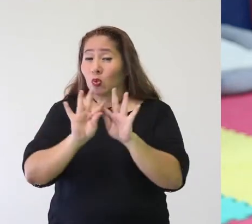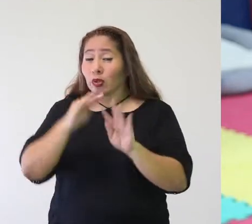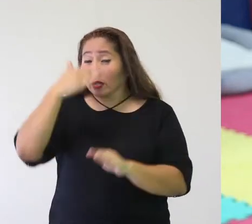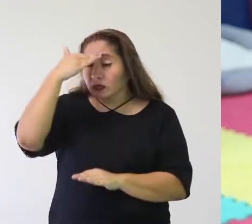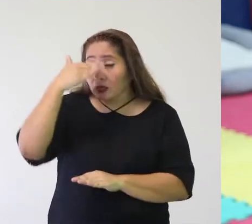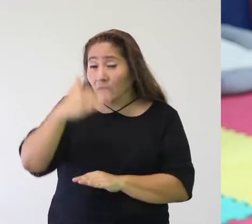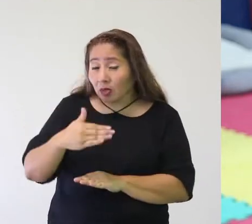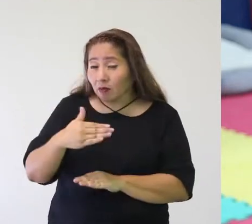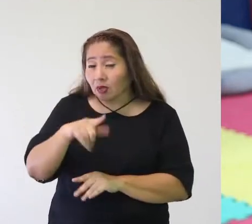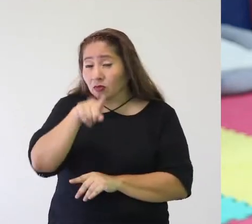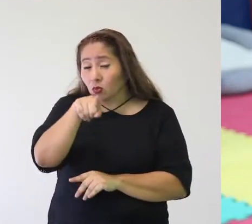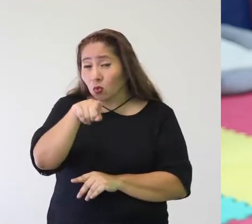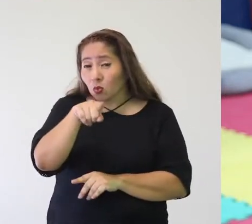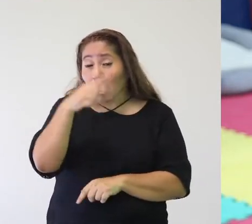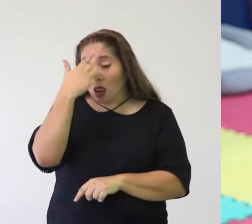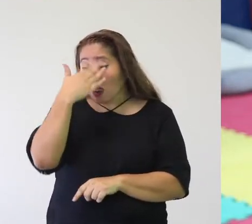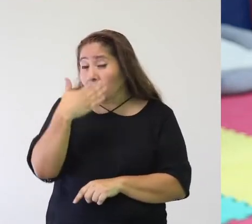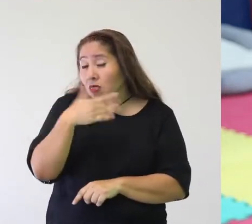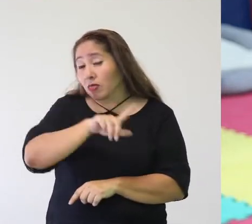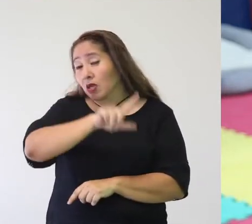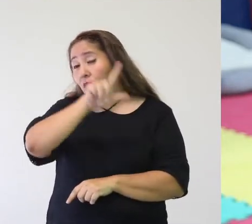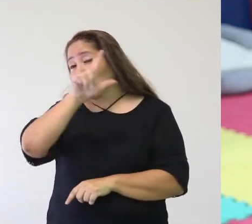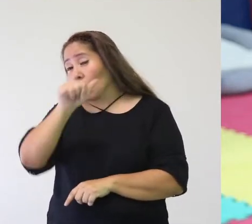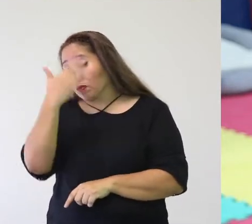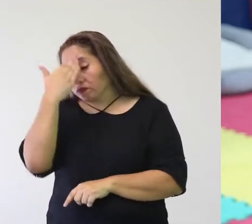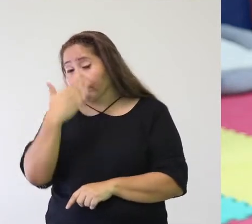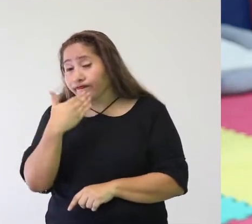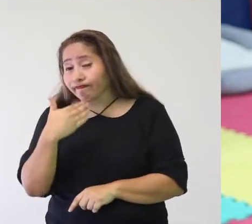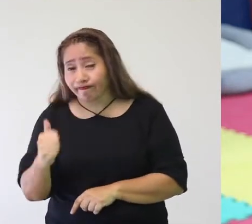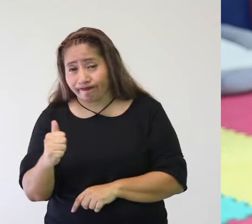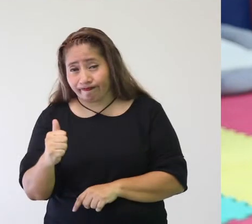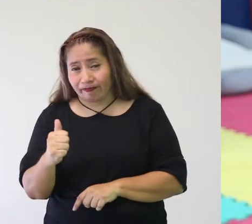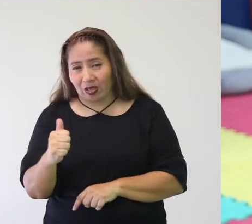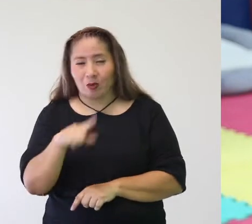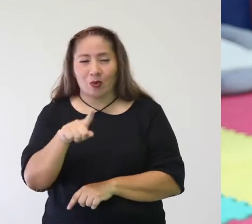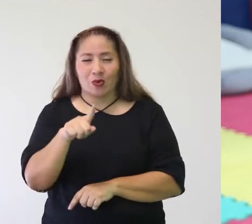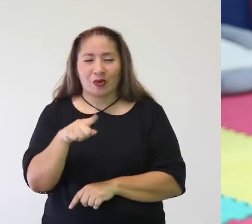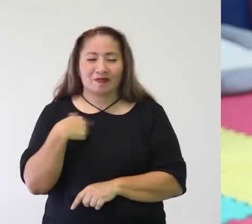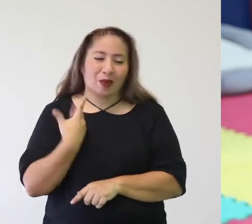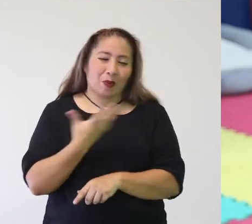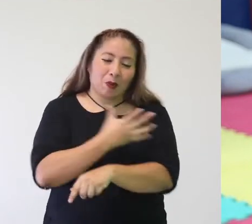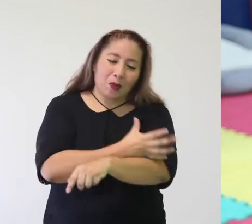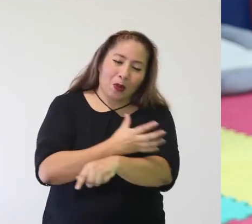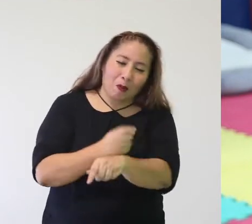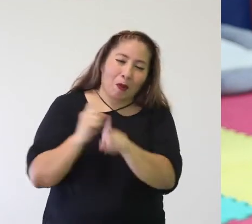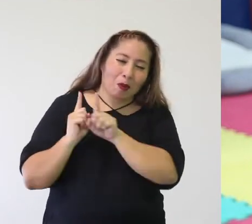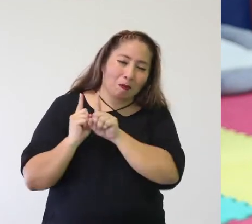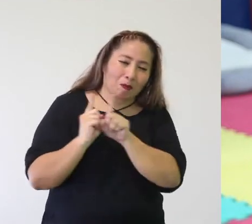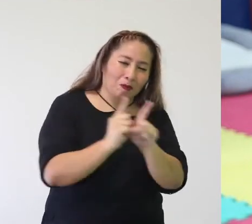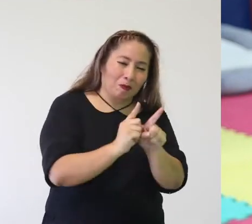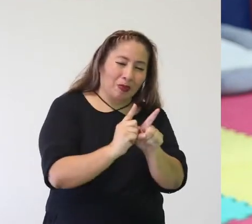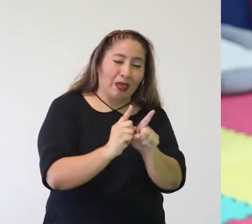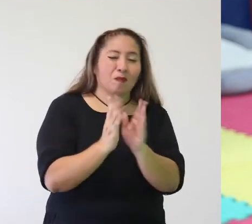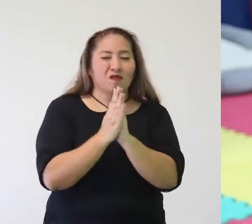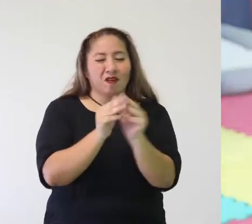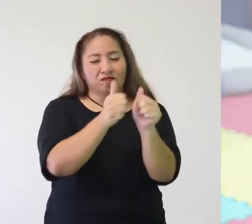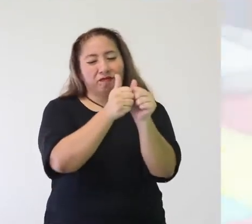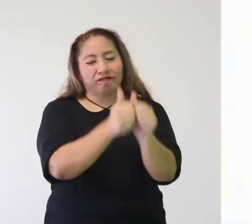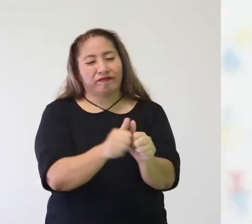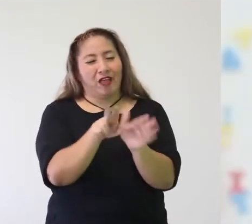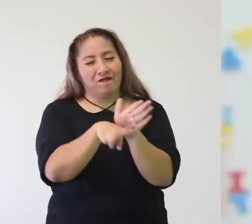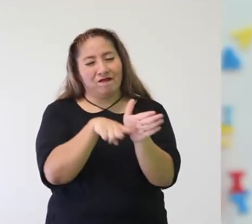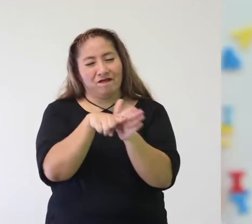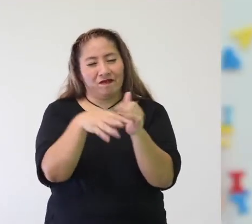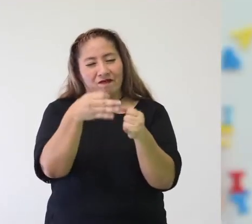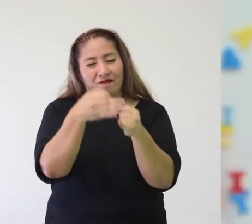van a convertir en un hábito y en un estilo de vida. Así que acompáñame y quédate hasta el final del video.